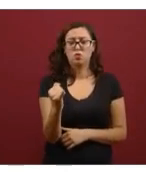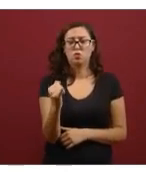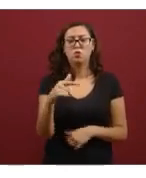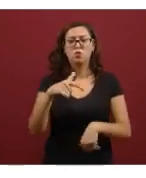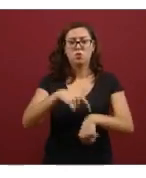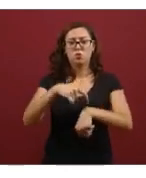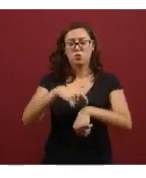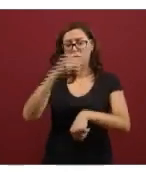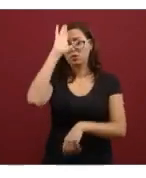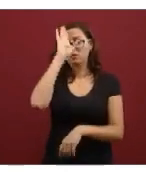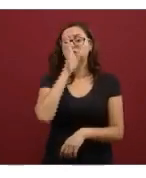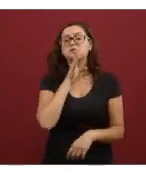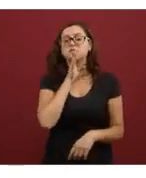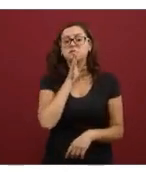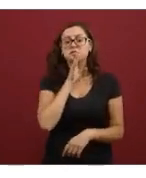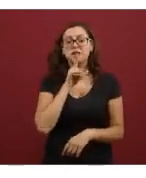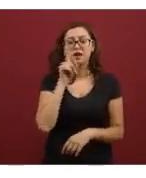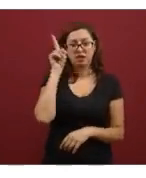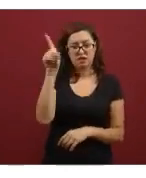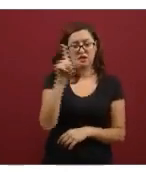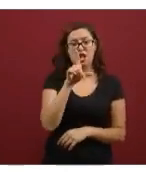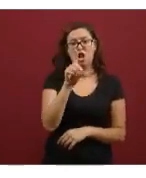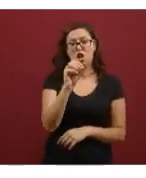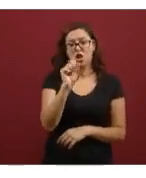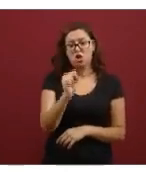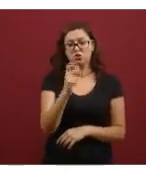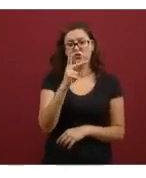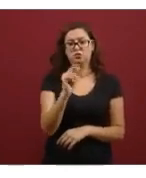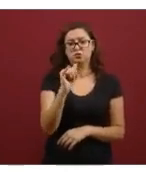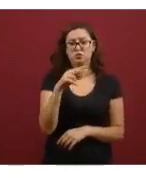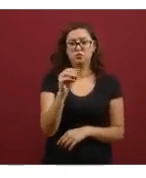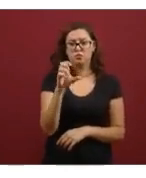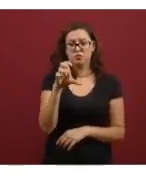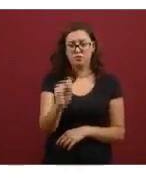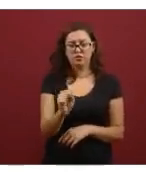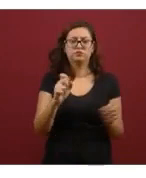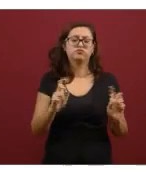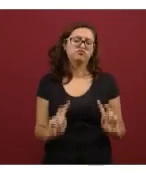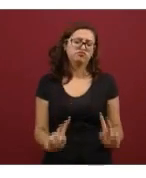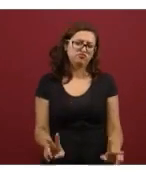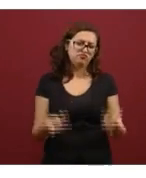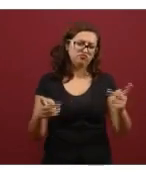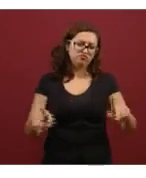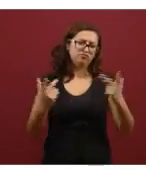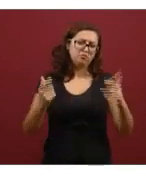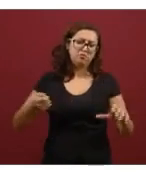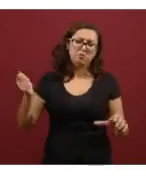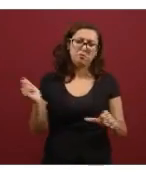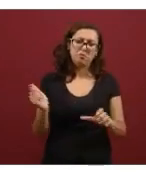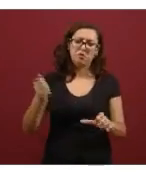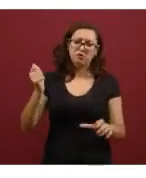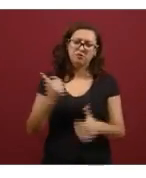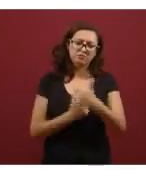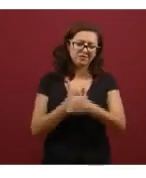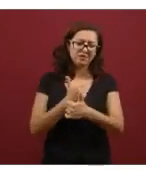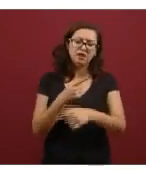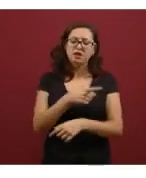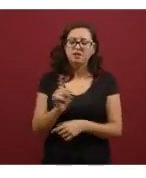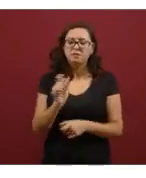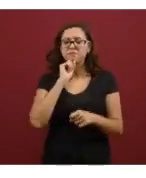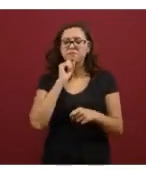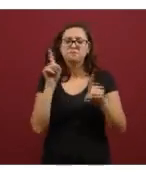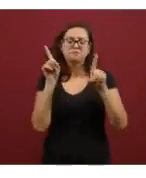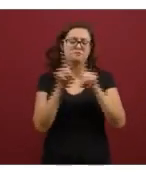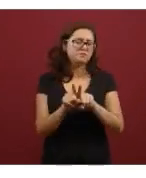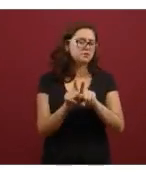las 12 del día, en el Centro Cultural Los Pinos. Es una subasta que, igual